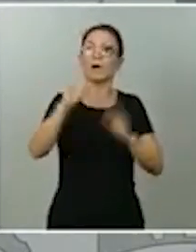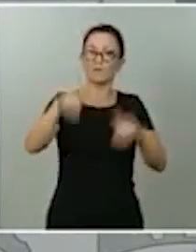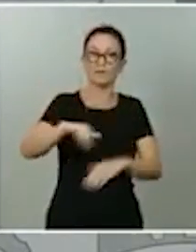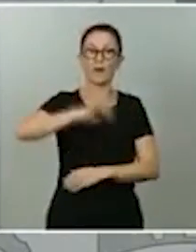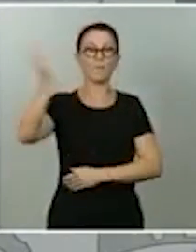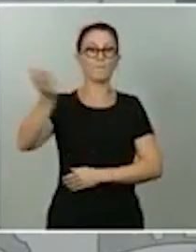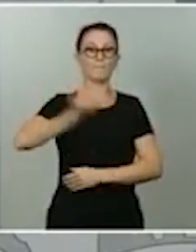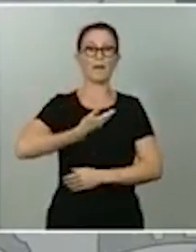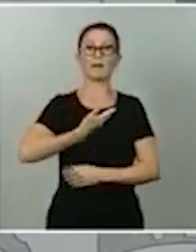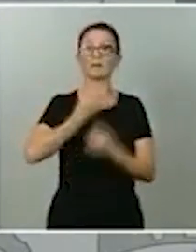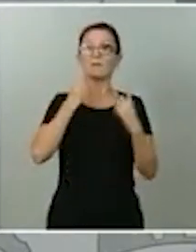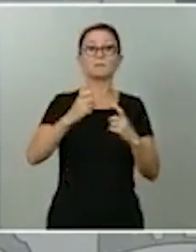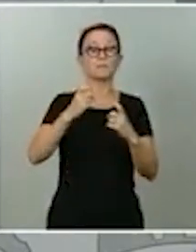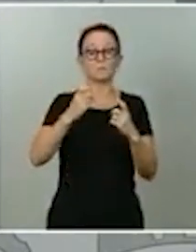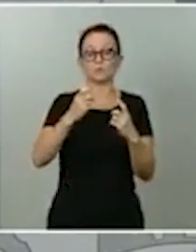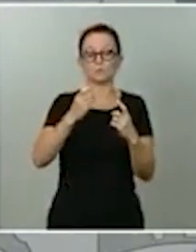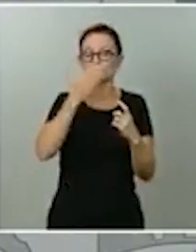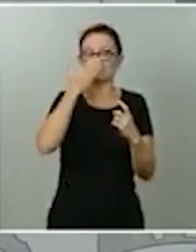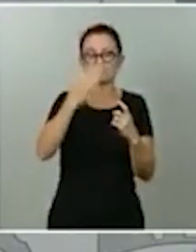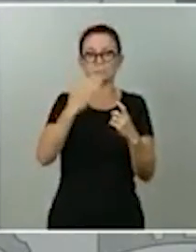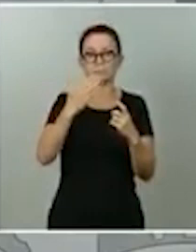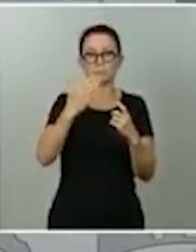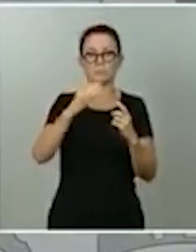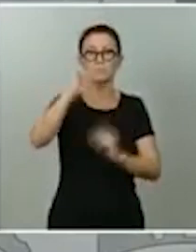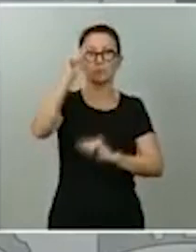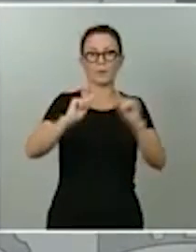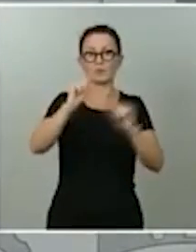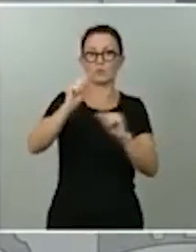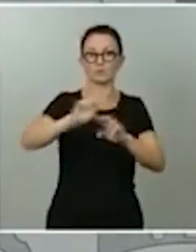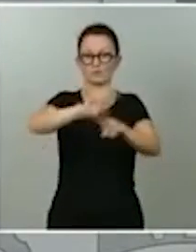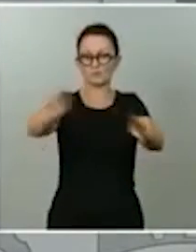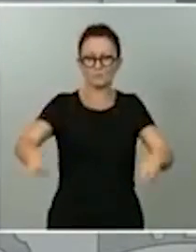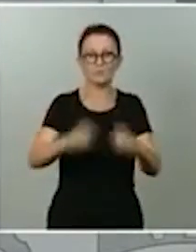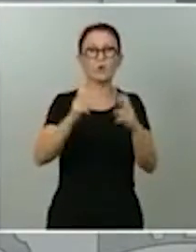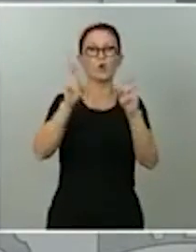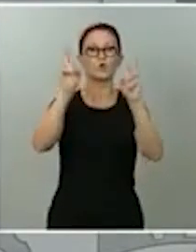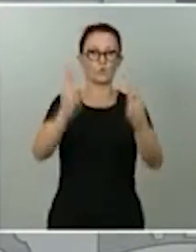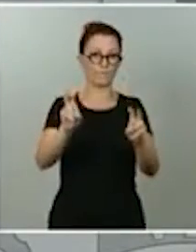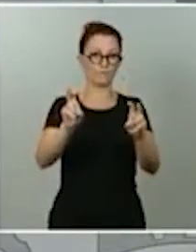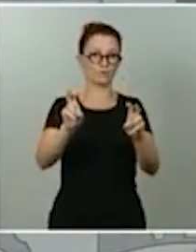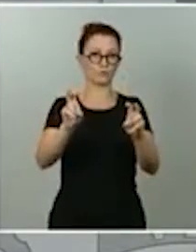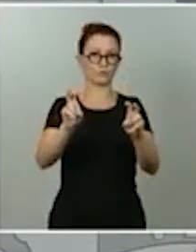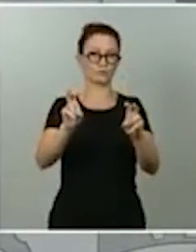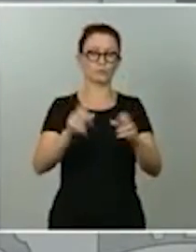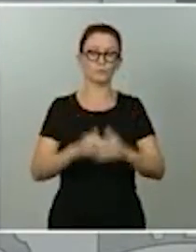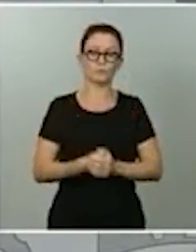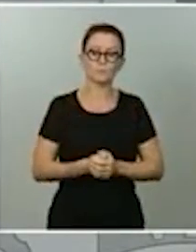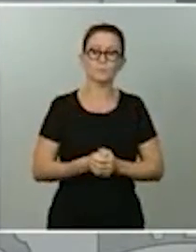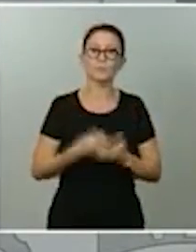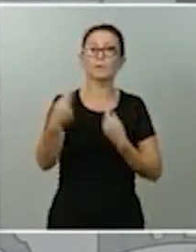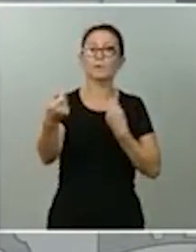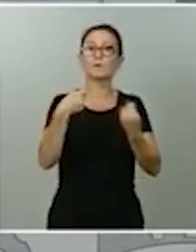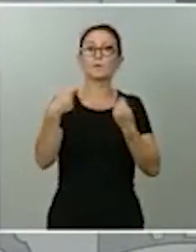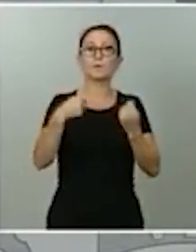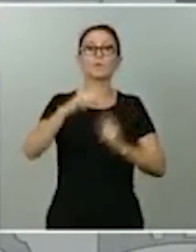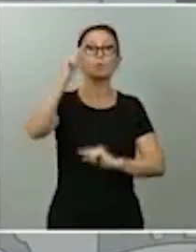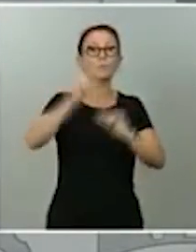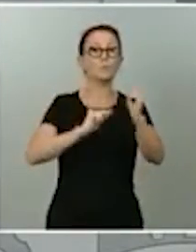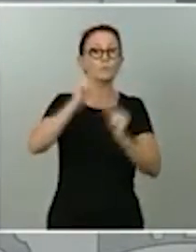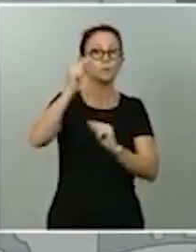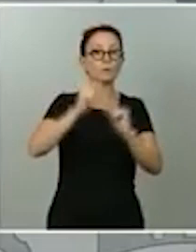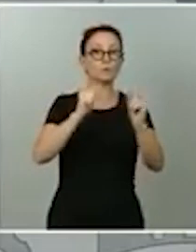En definitiva, necesitamos unos nuevos presupuestos, que unos presupuestos de país. La negociación de unos nuevos presupuestos medirá la responsabilidad,